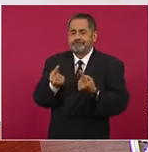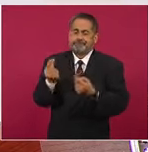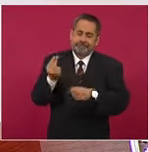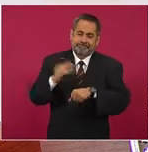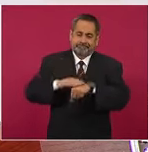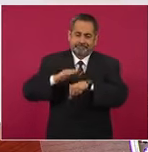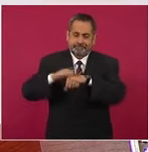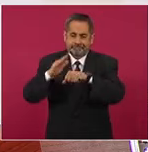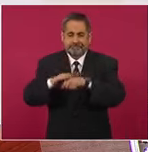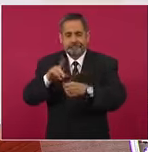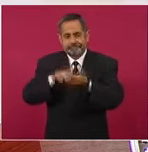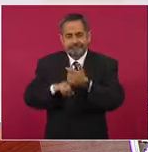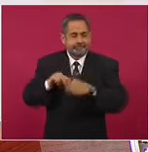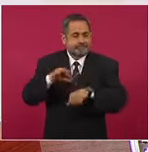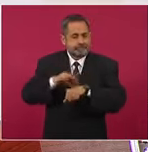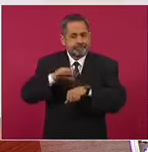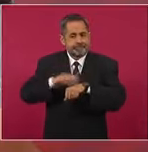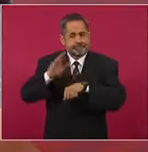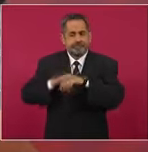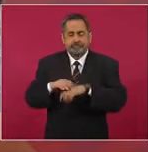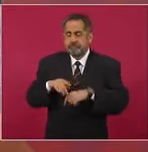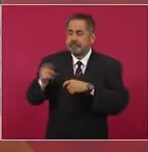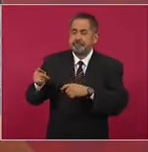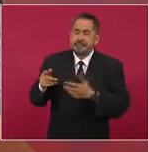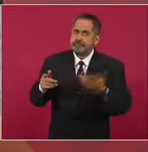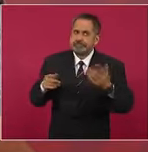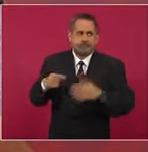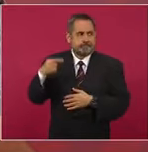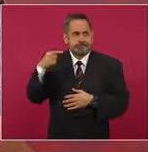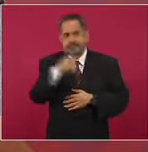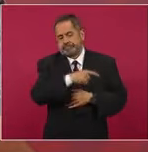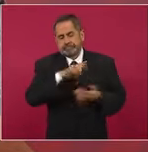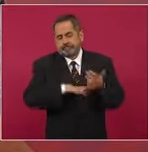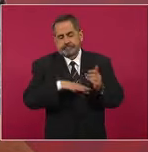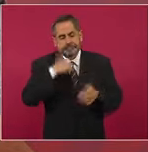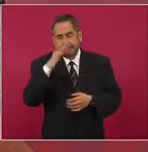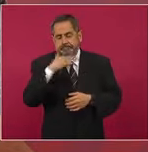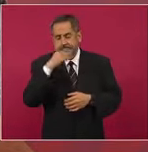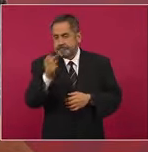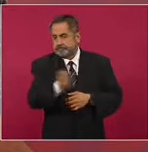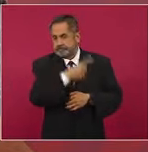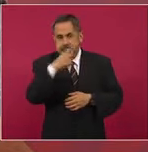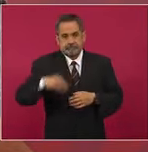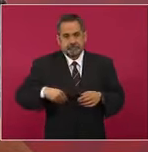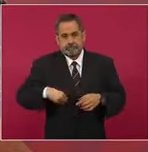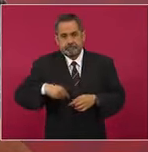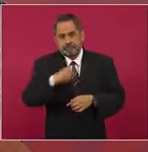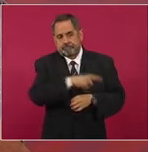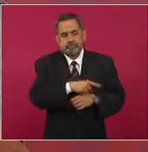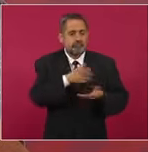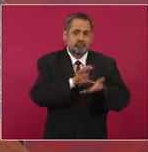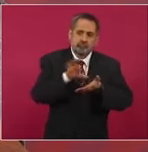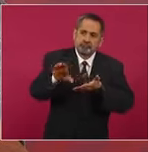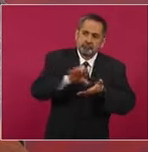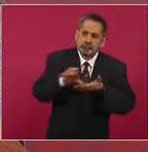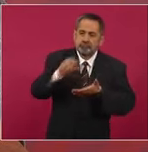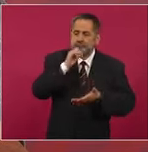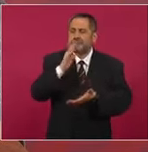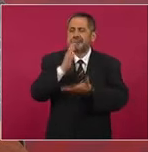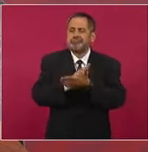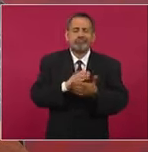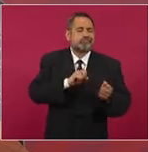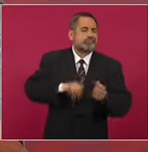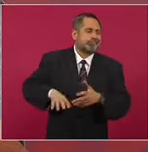en el país, eso se lo debemos también a estos corruptos que dejaron de invertir en